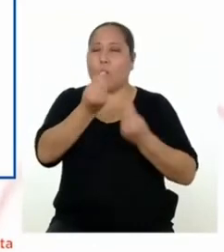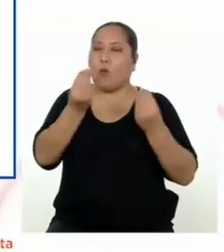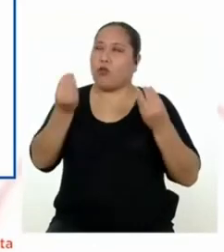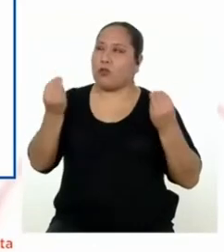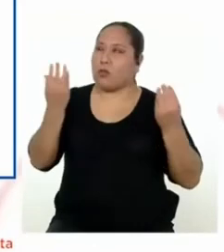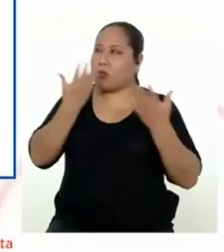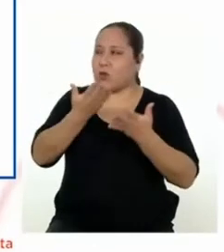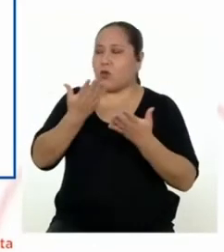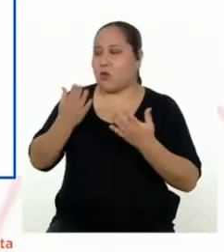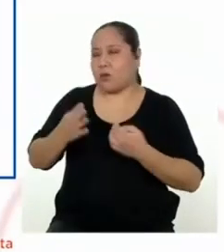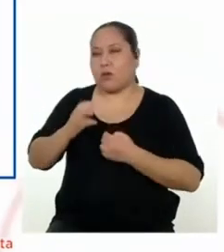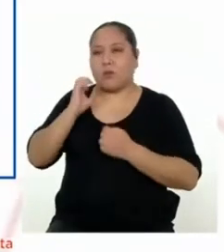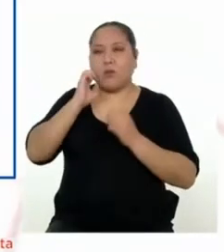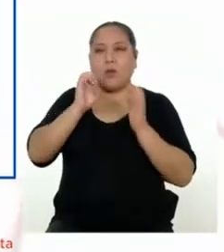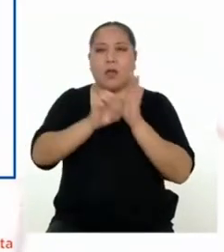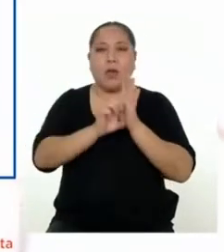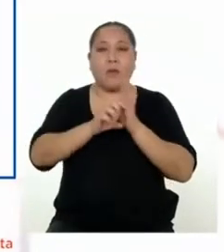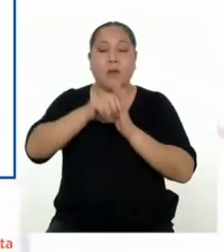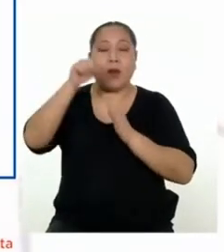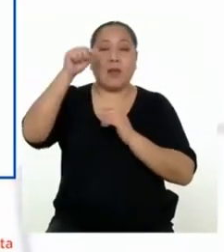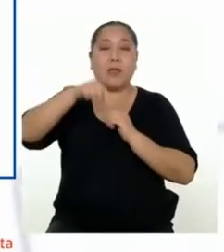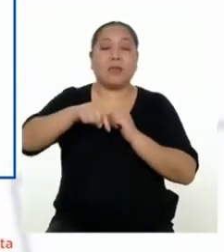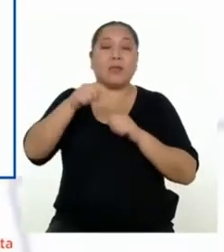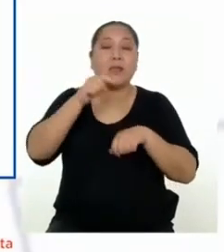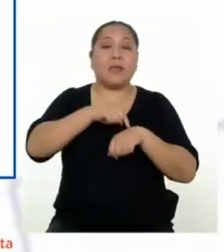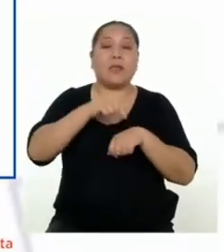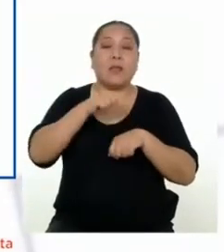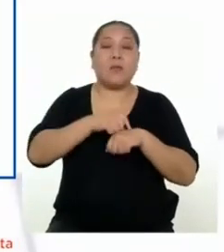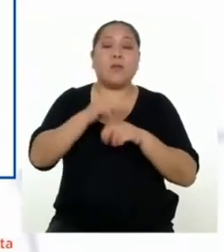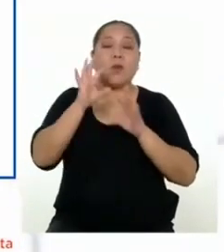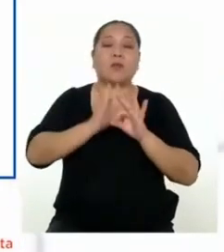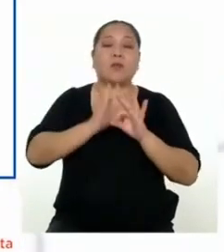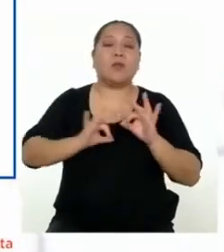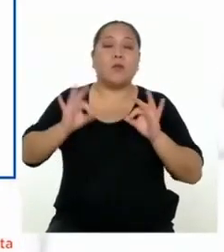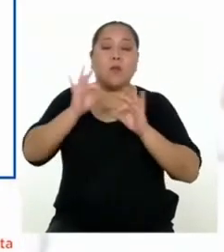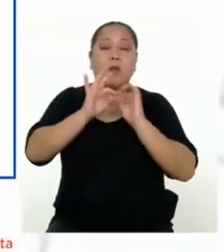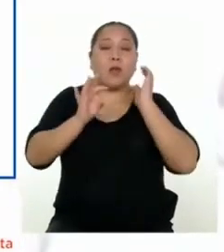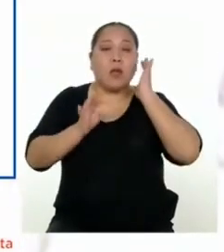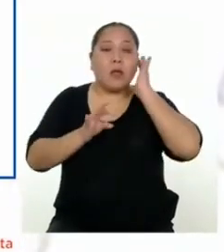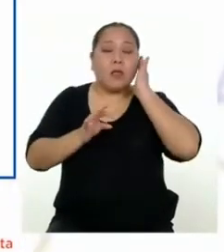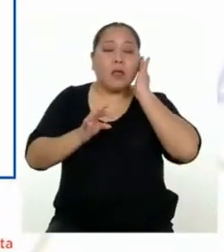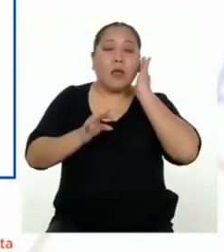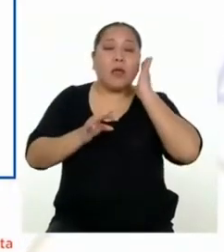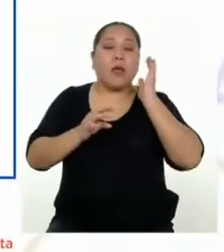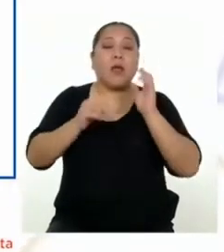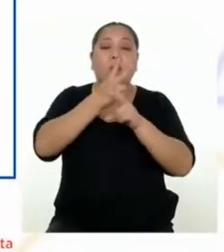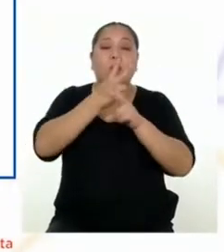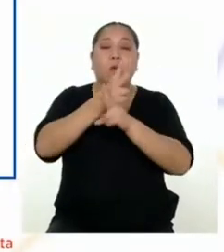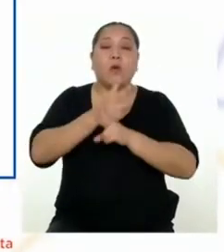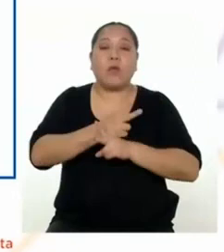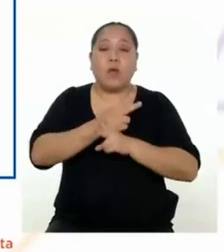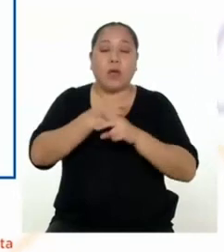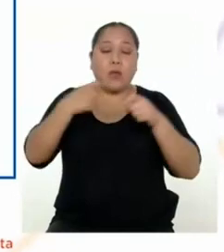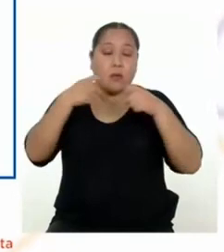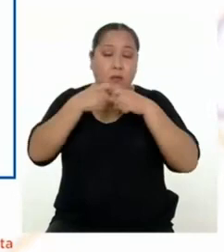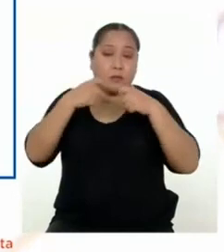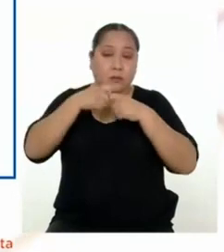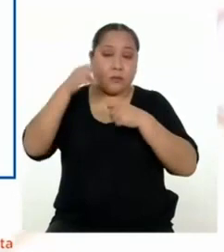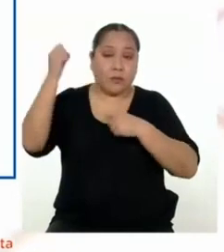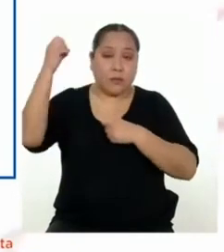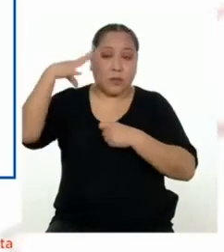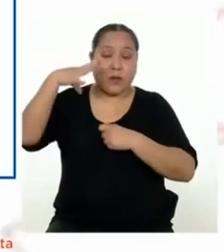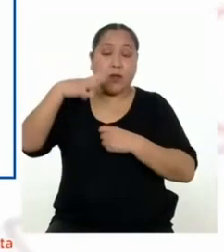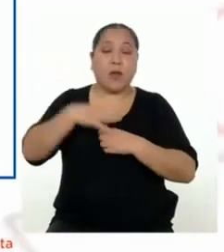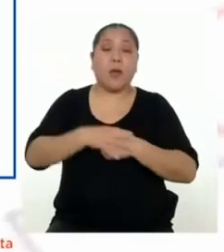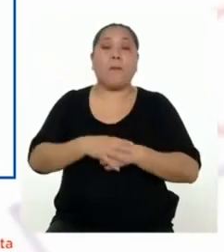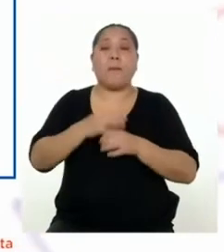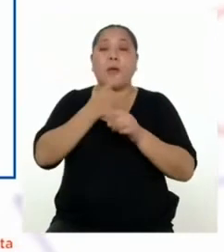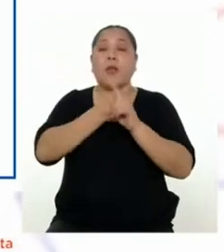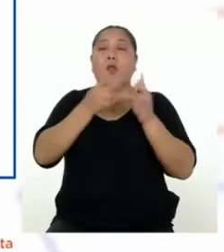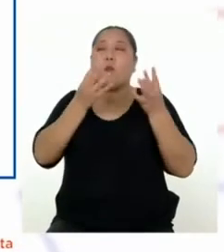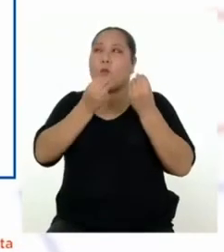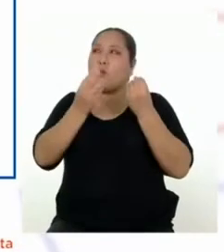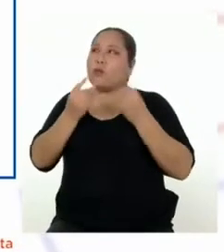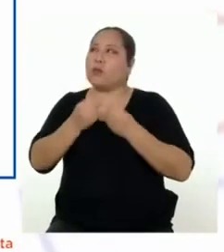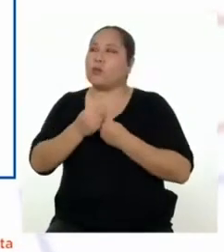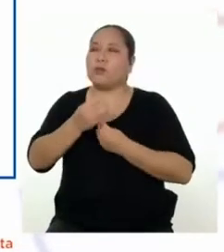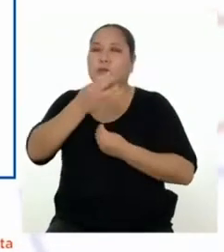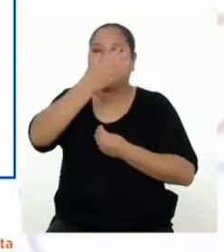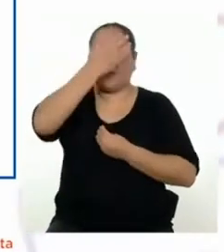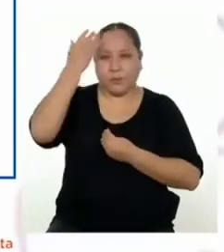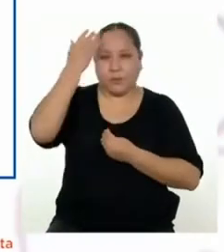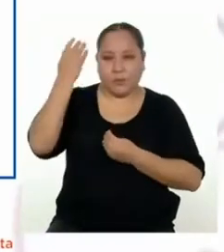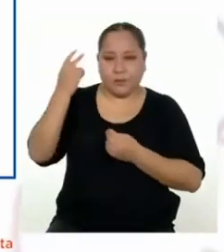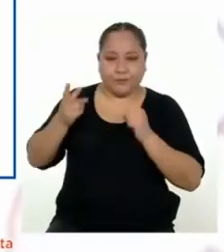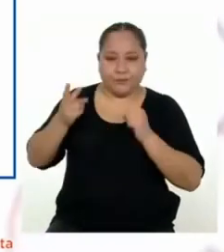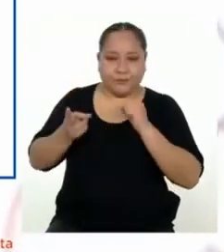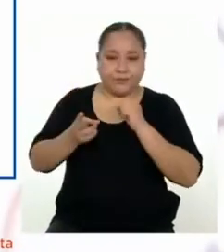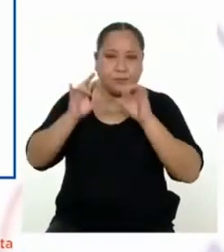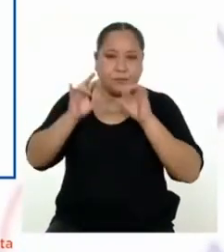acciones. Por ejemplo, en este contexto es importante el cuidado de la energía eléctrica, pero muchas veces se nos olvida y dejamos